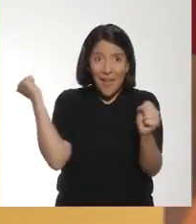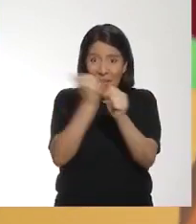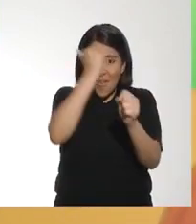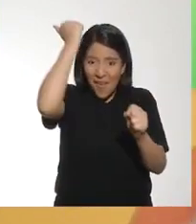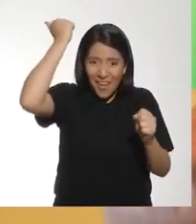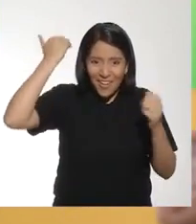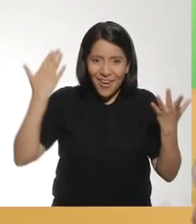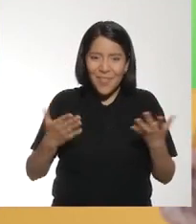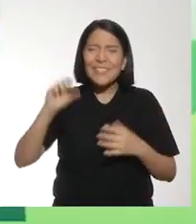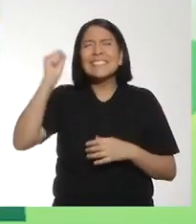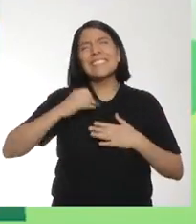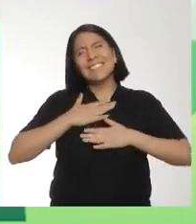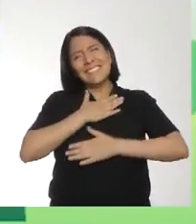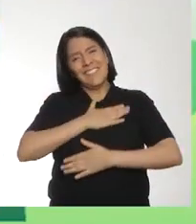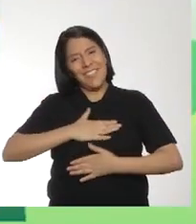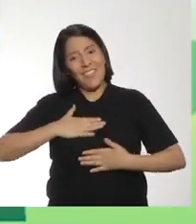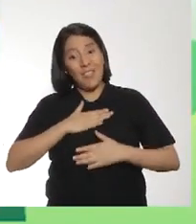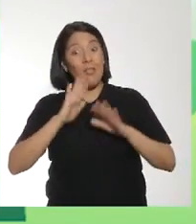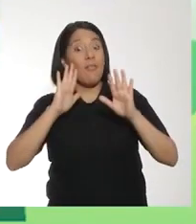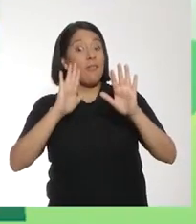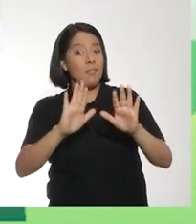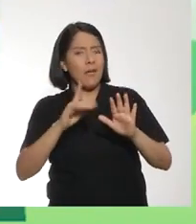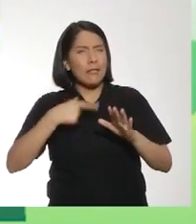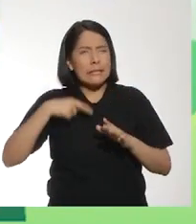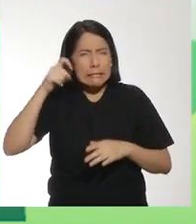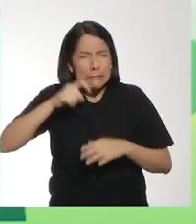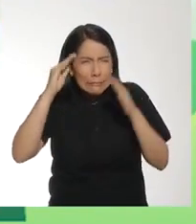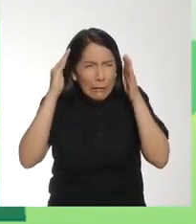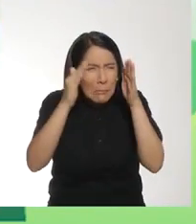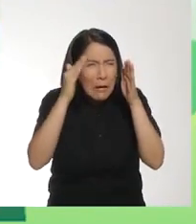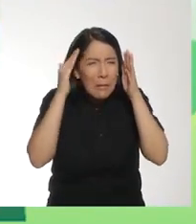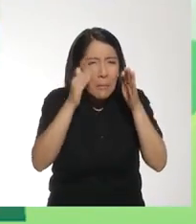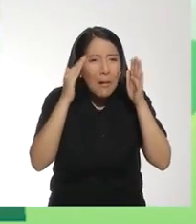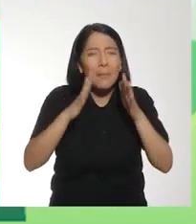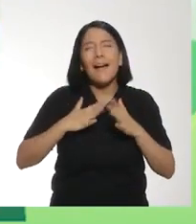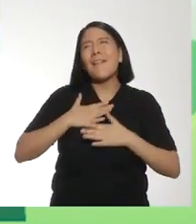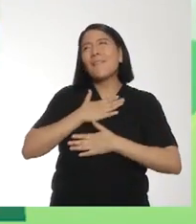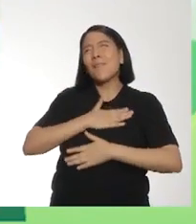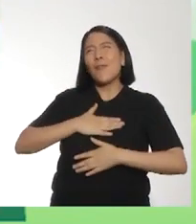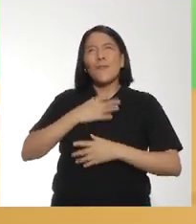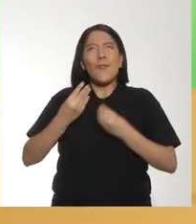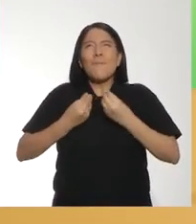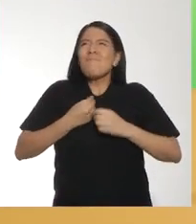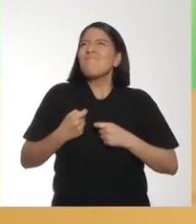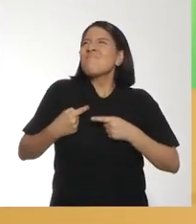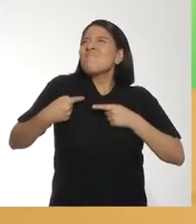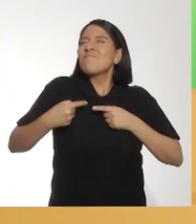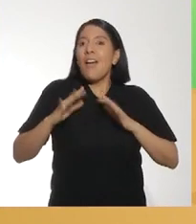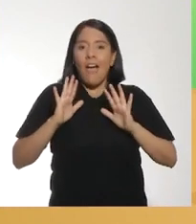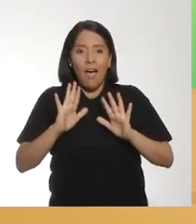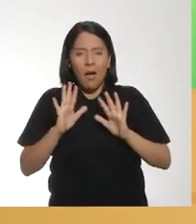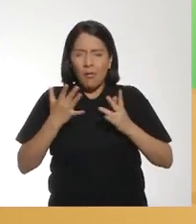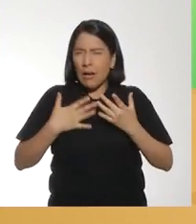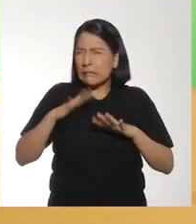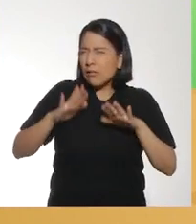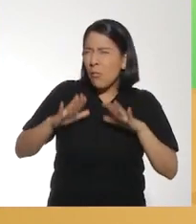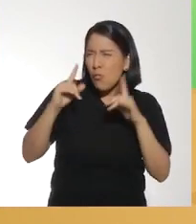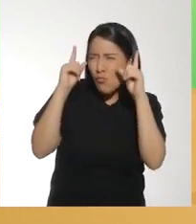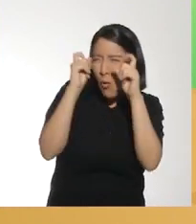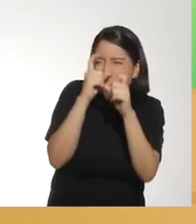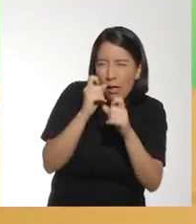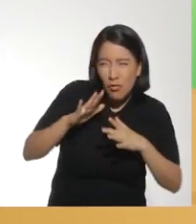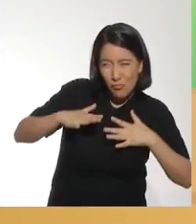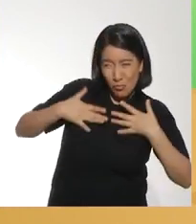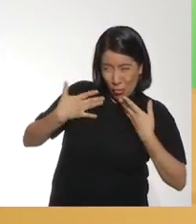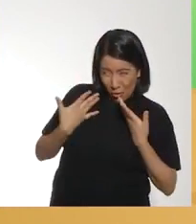¡Lo hicimos! ¡Lo logramos! Sí, ha sido súper divertido, pero también exige mucha concentración. Me encanta sentirme retada. Y si hacemos